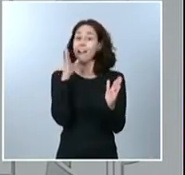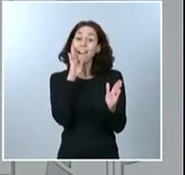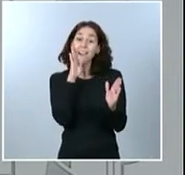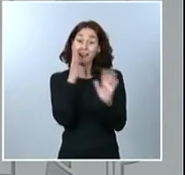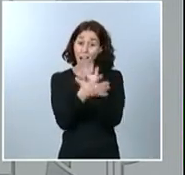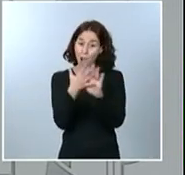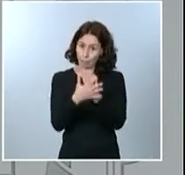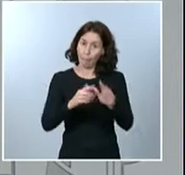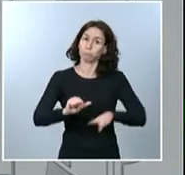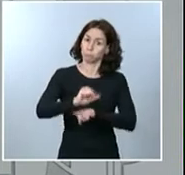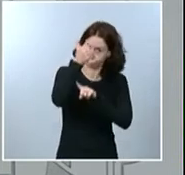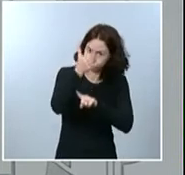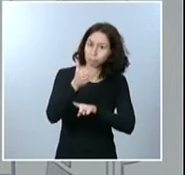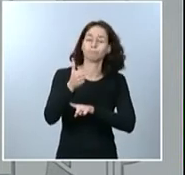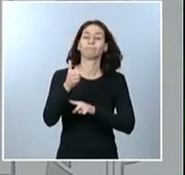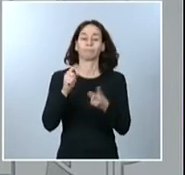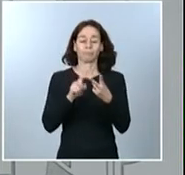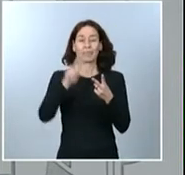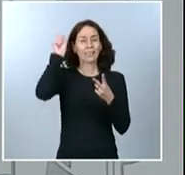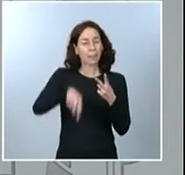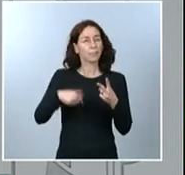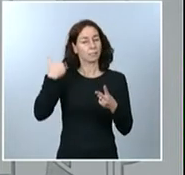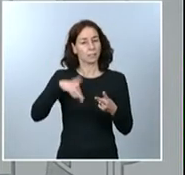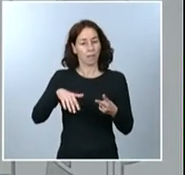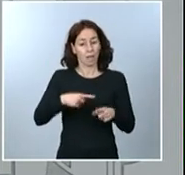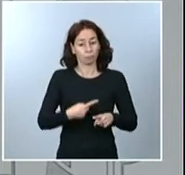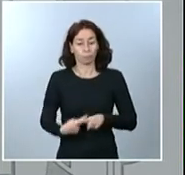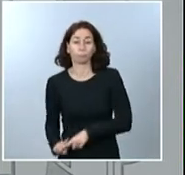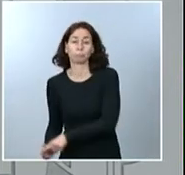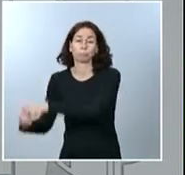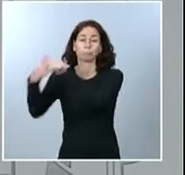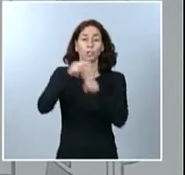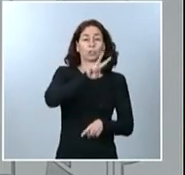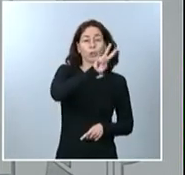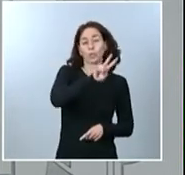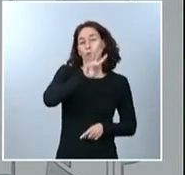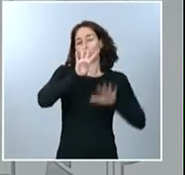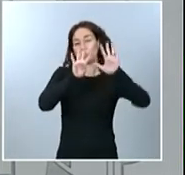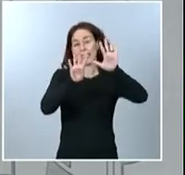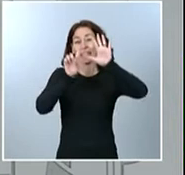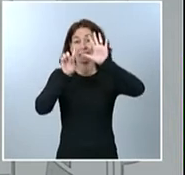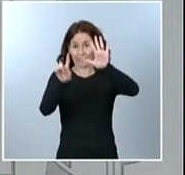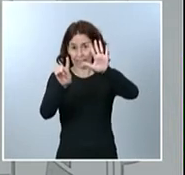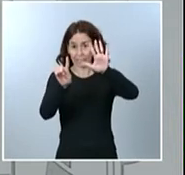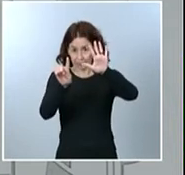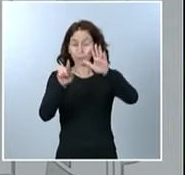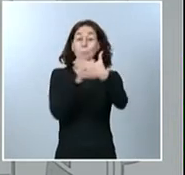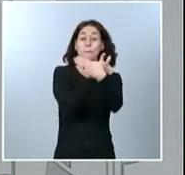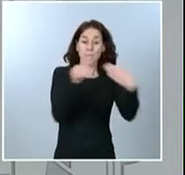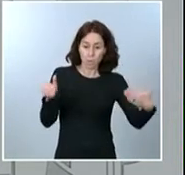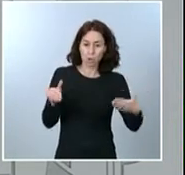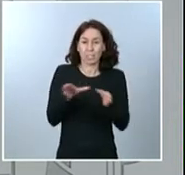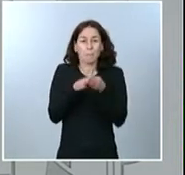Asimismo, se han repartido ya cerca de 296 millones de unidades de material sanitario, de los cuales más de